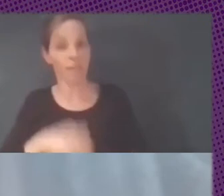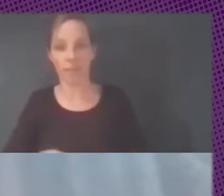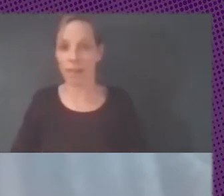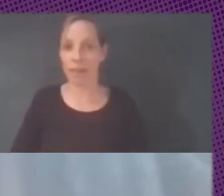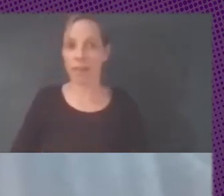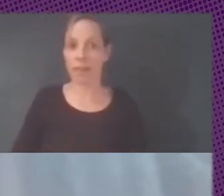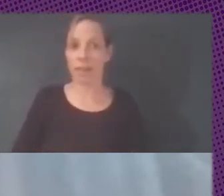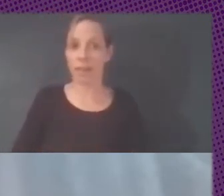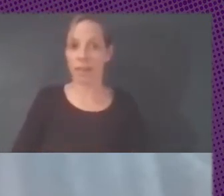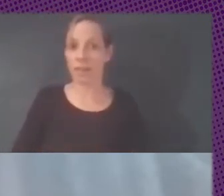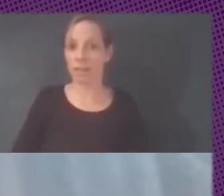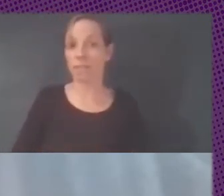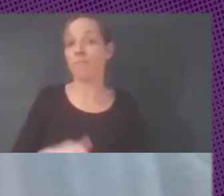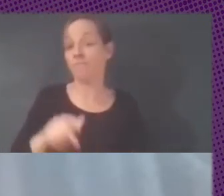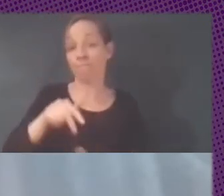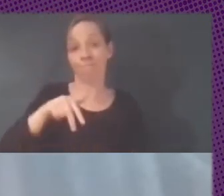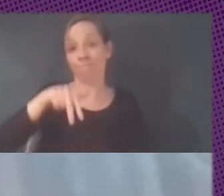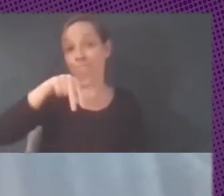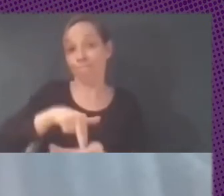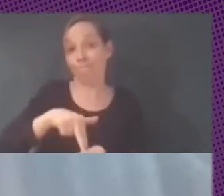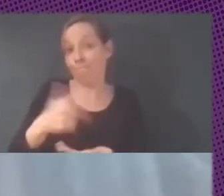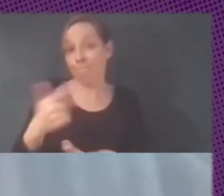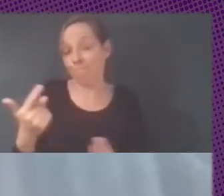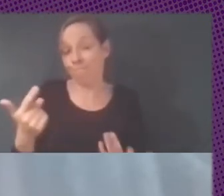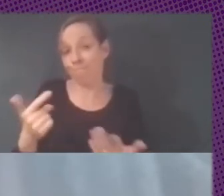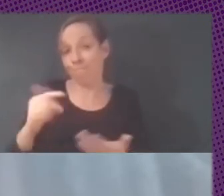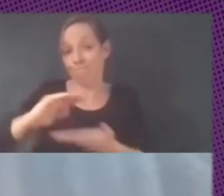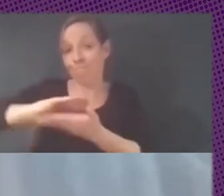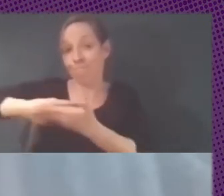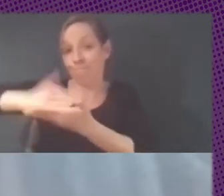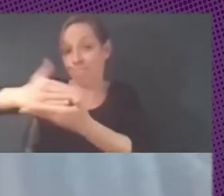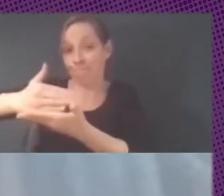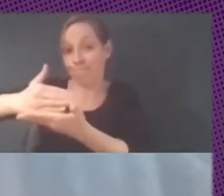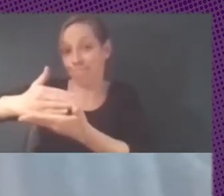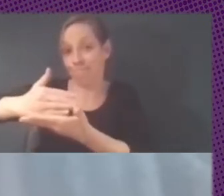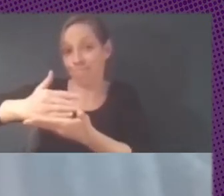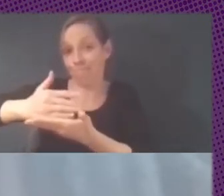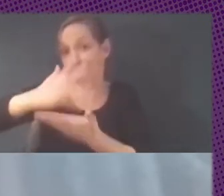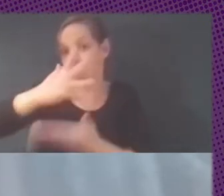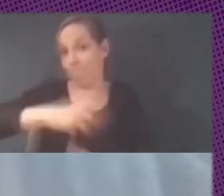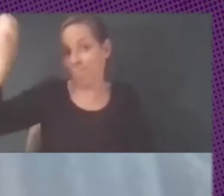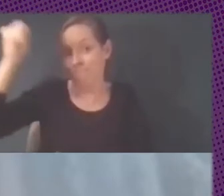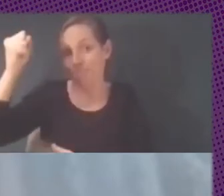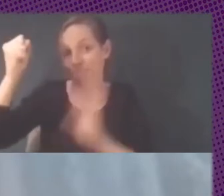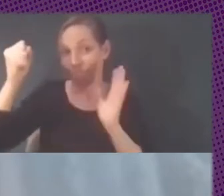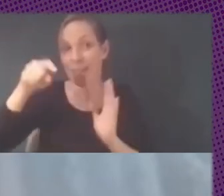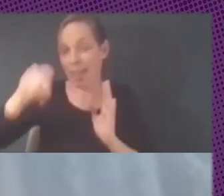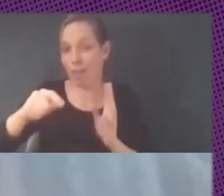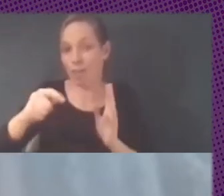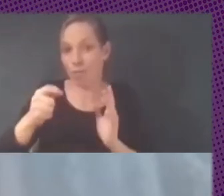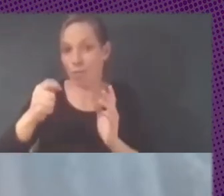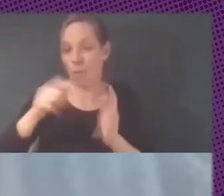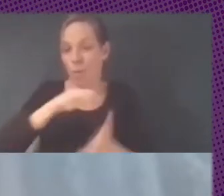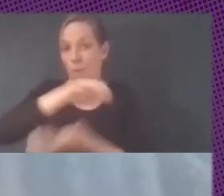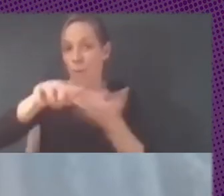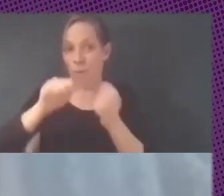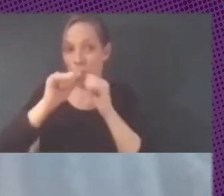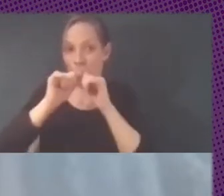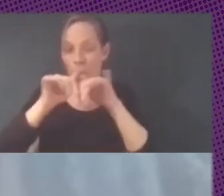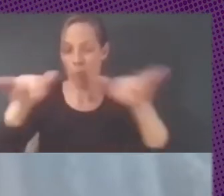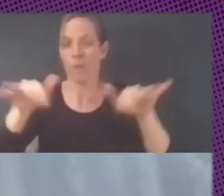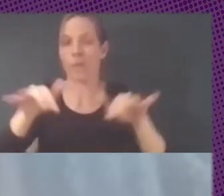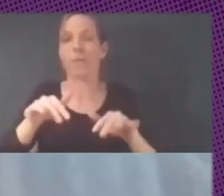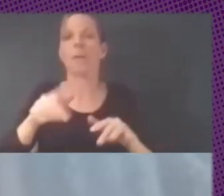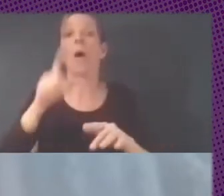hasta no tuvo más remedio que incautar la computadora y llevársela fue un escándalo eso pero al mes fue un